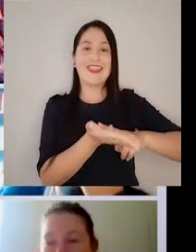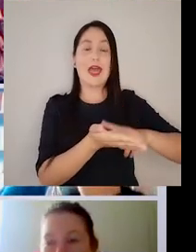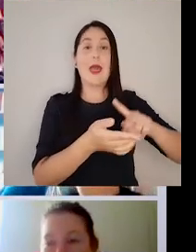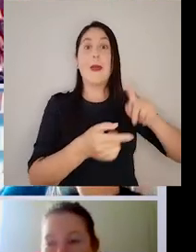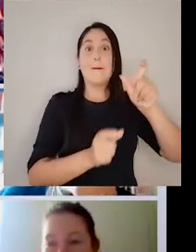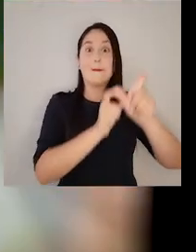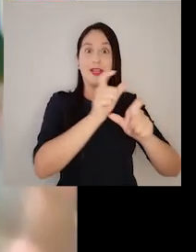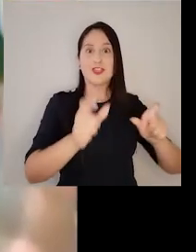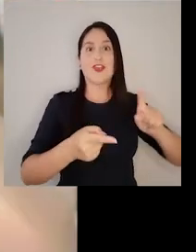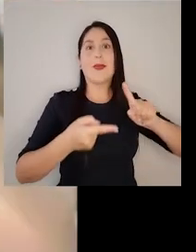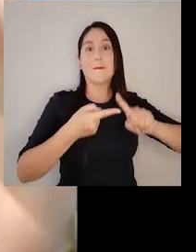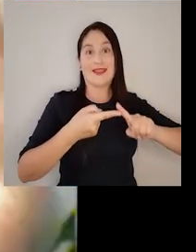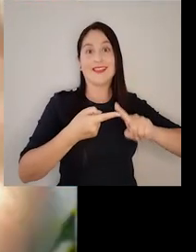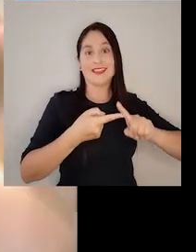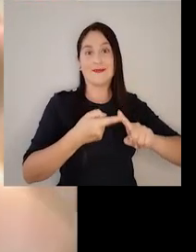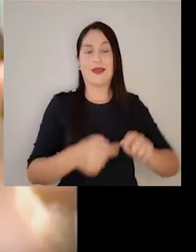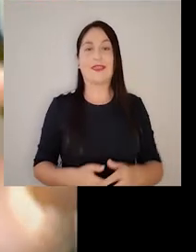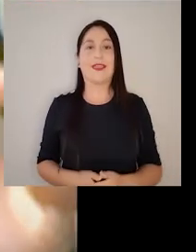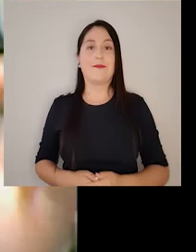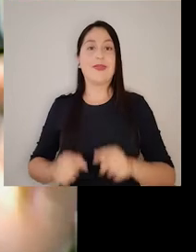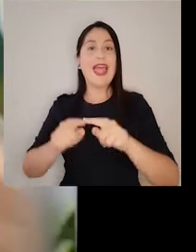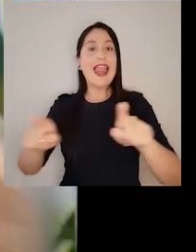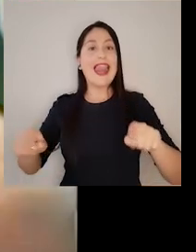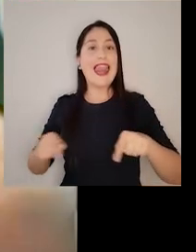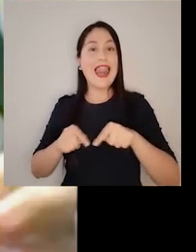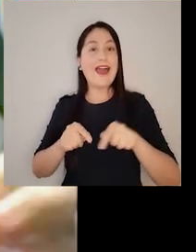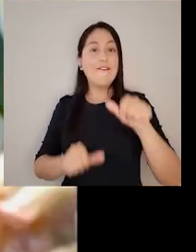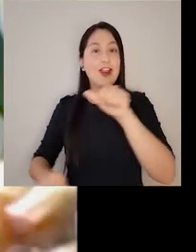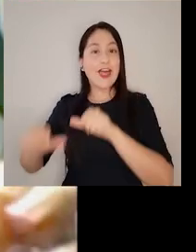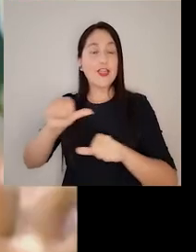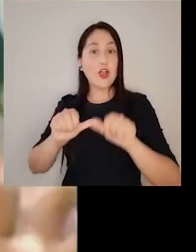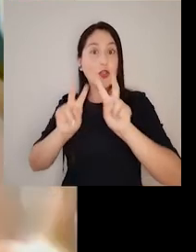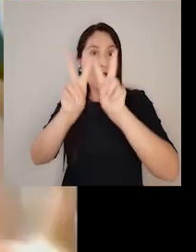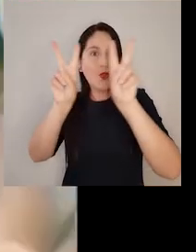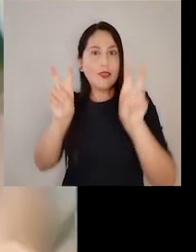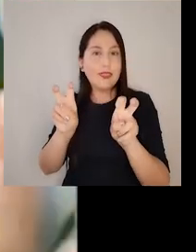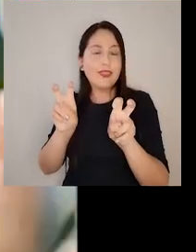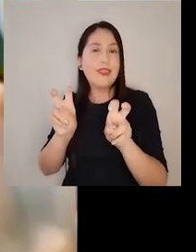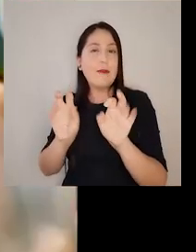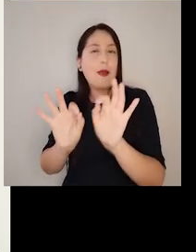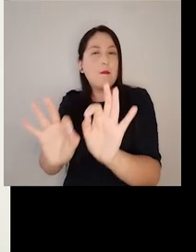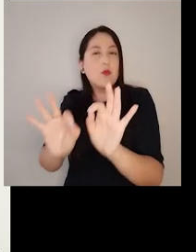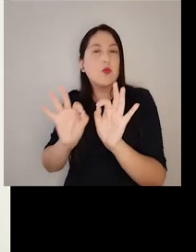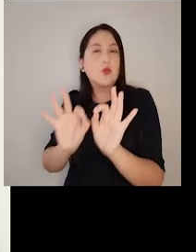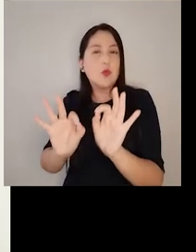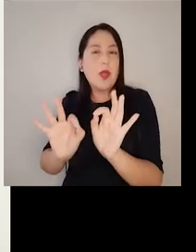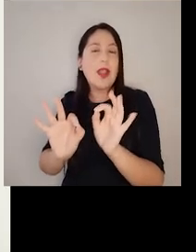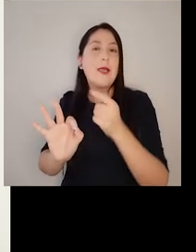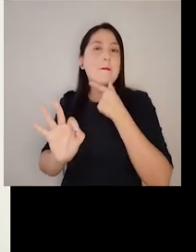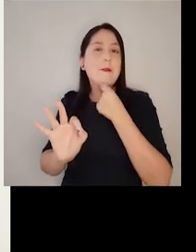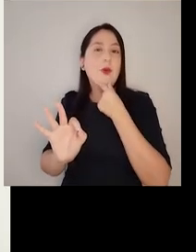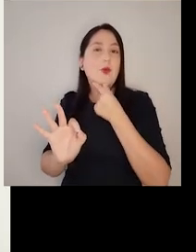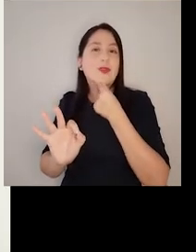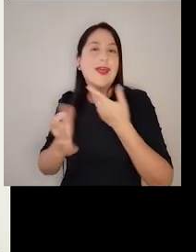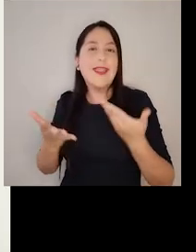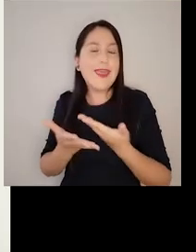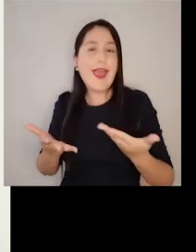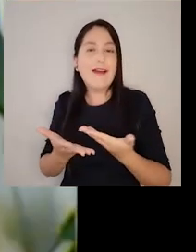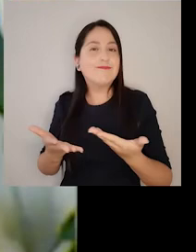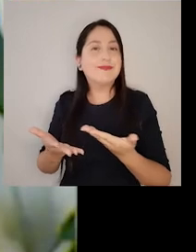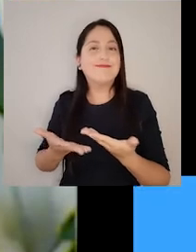participantes. Que de laboratorio, de una cosa puntual, me encantaría, digamos, verlo instalado como un...